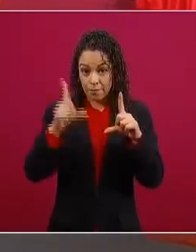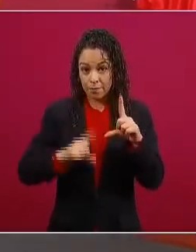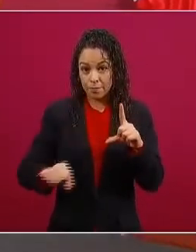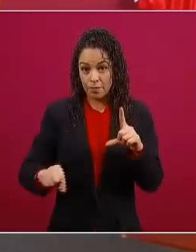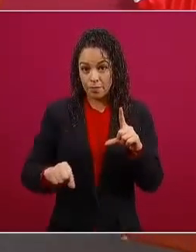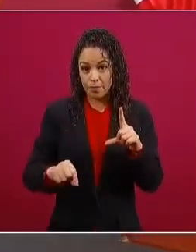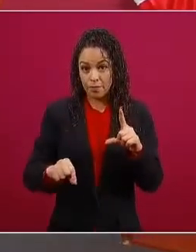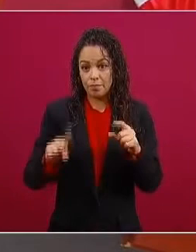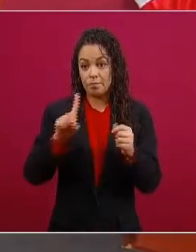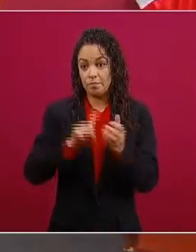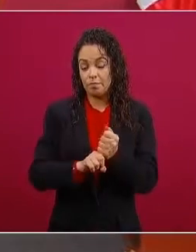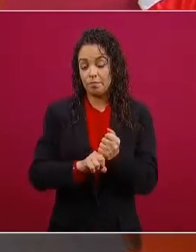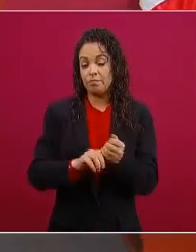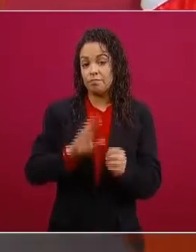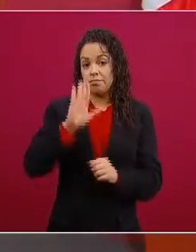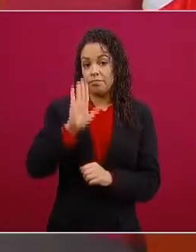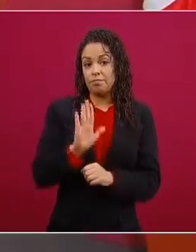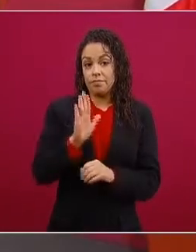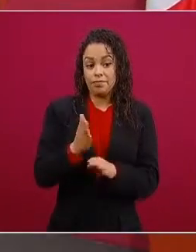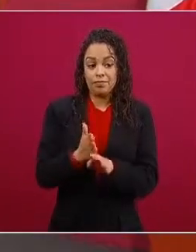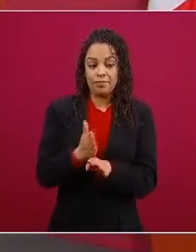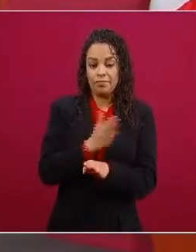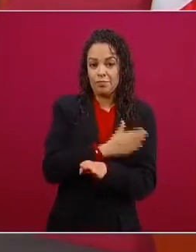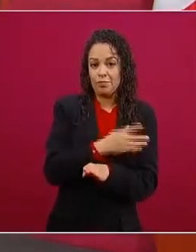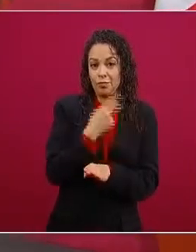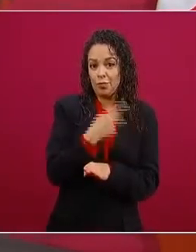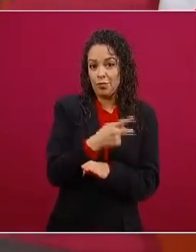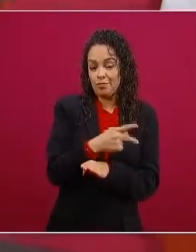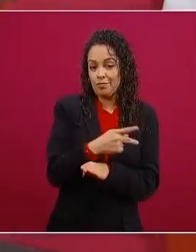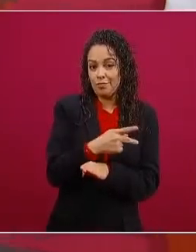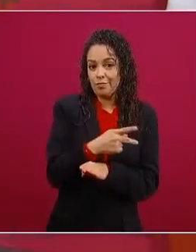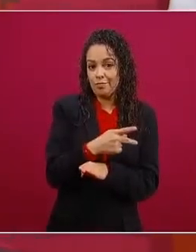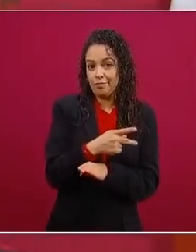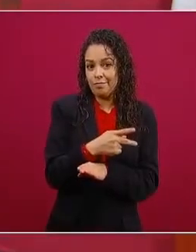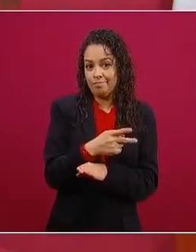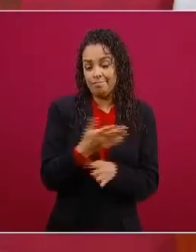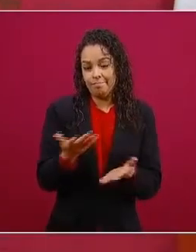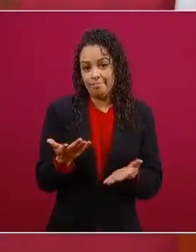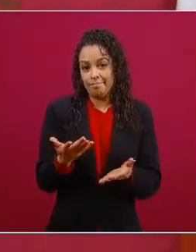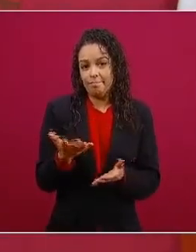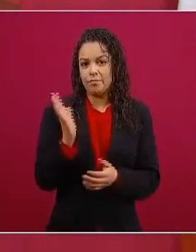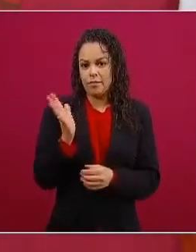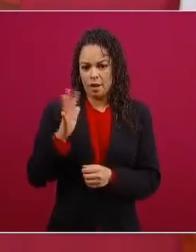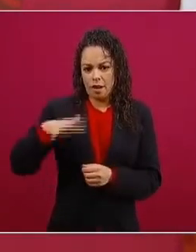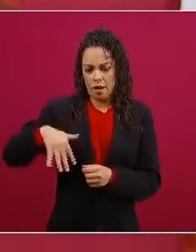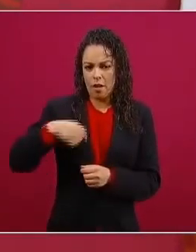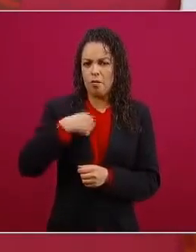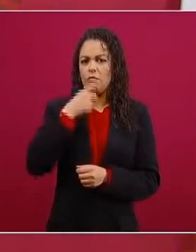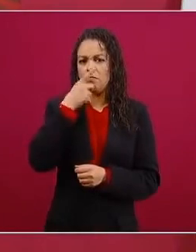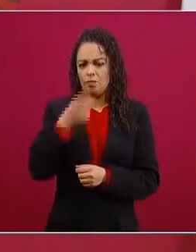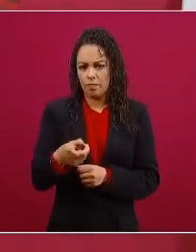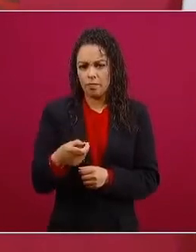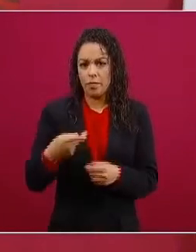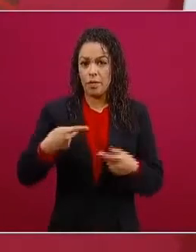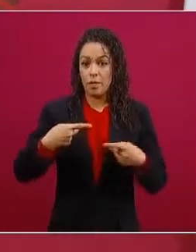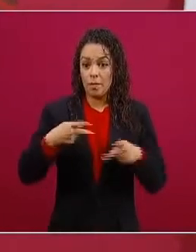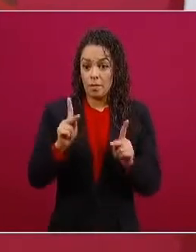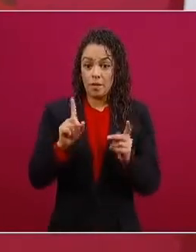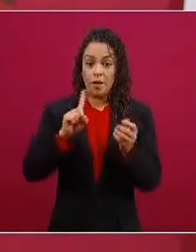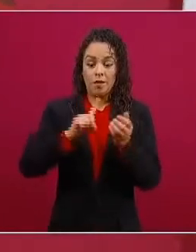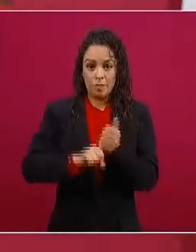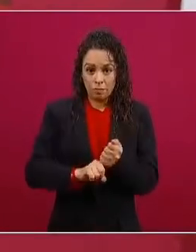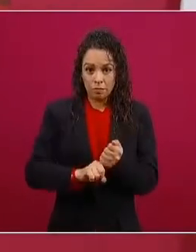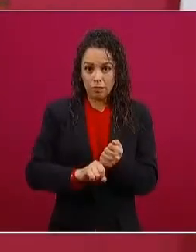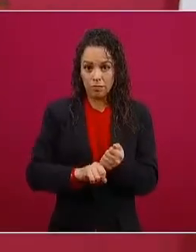Lo hemos estado diciendo y es un error volver